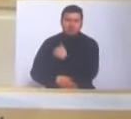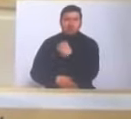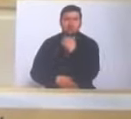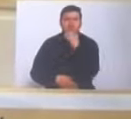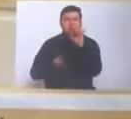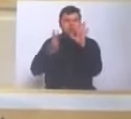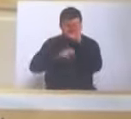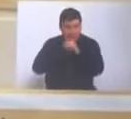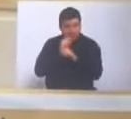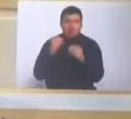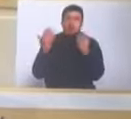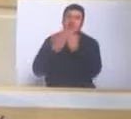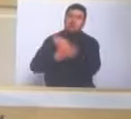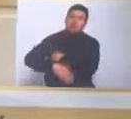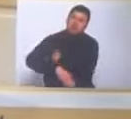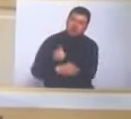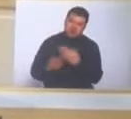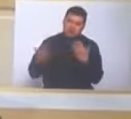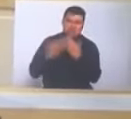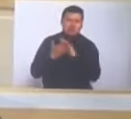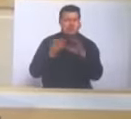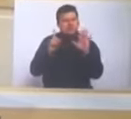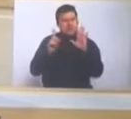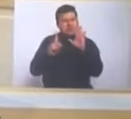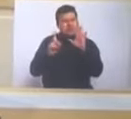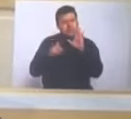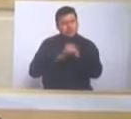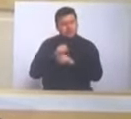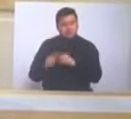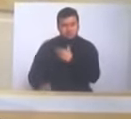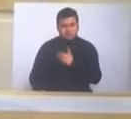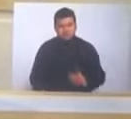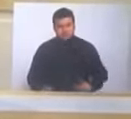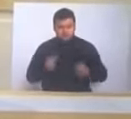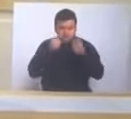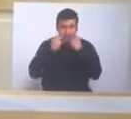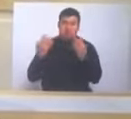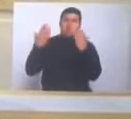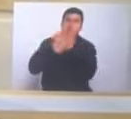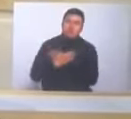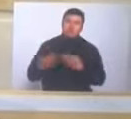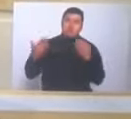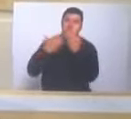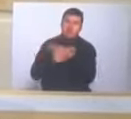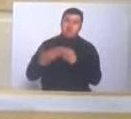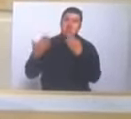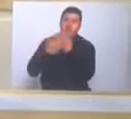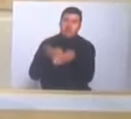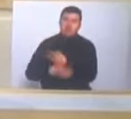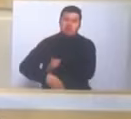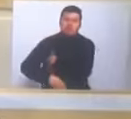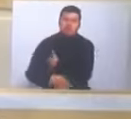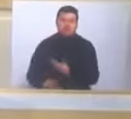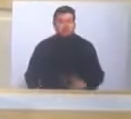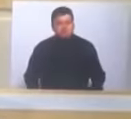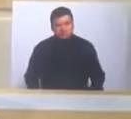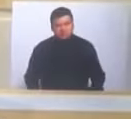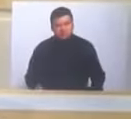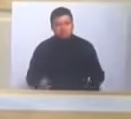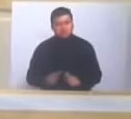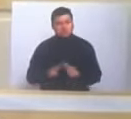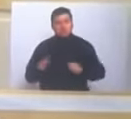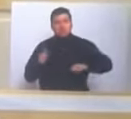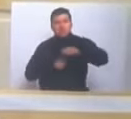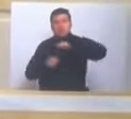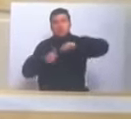siete años seis años largos del presidente Juan Manuel Santos. tal vez en la cartera con